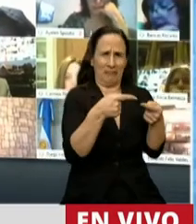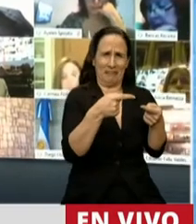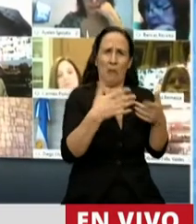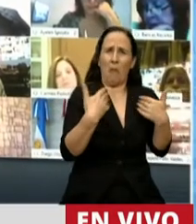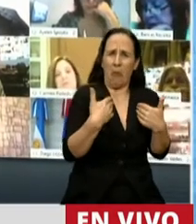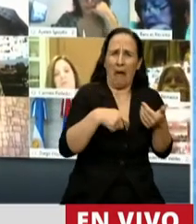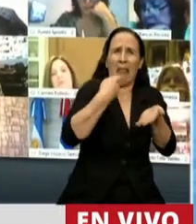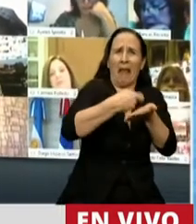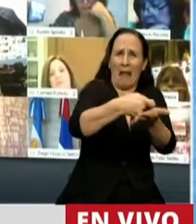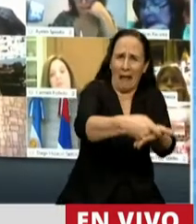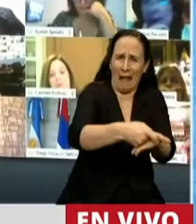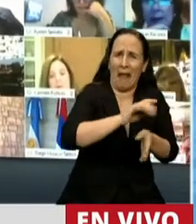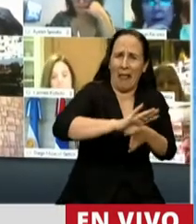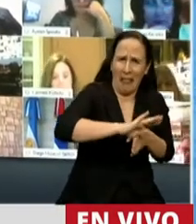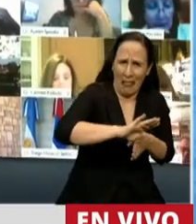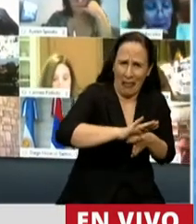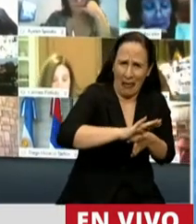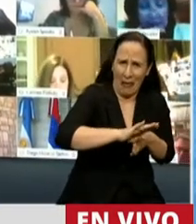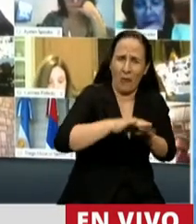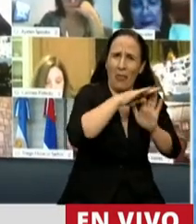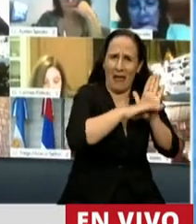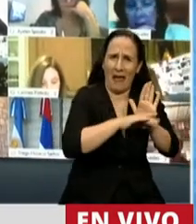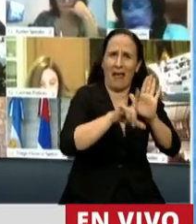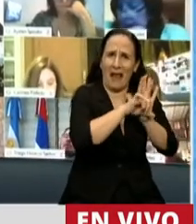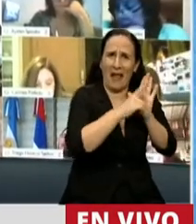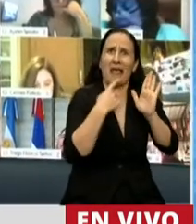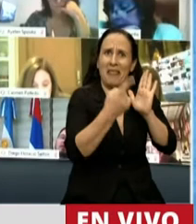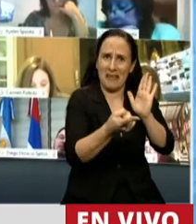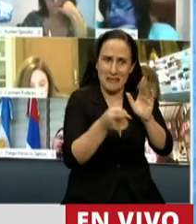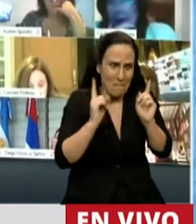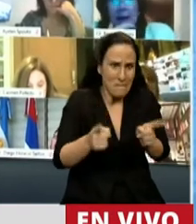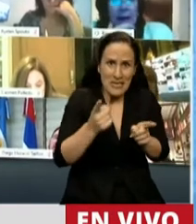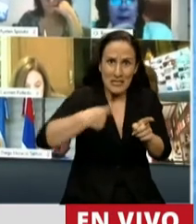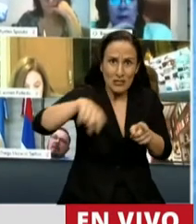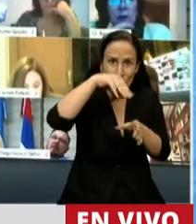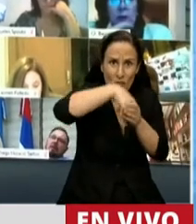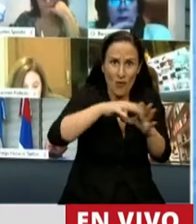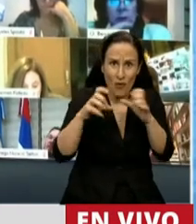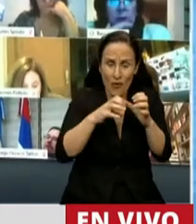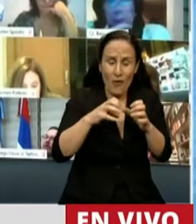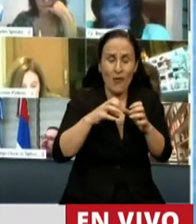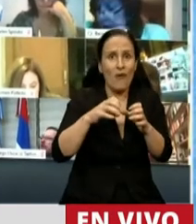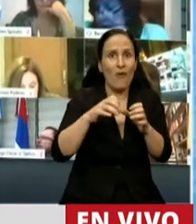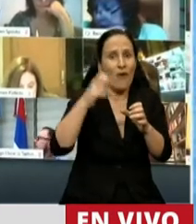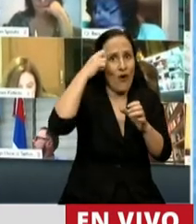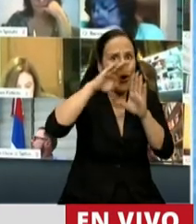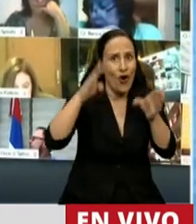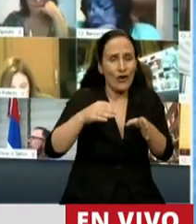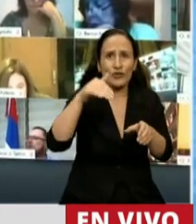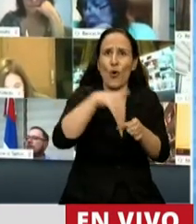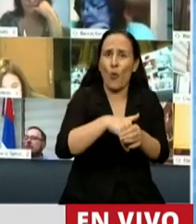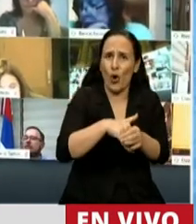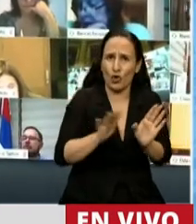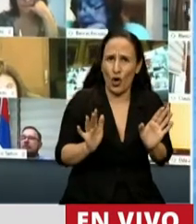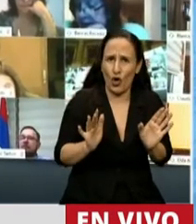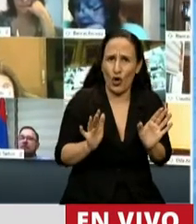expresado en la ley que votó este propio Congreso, cuando insisten en